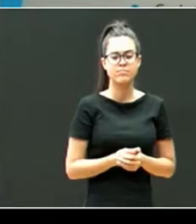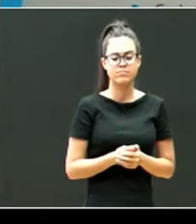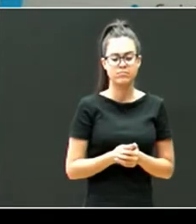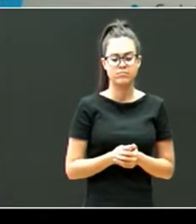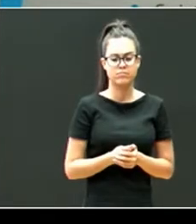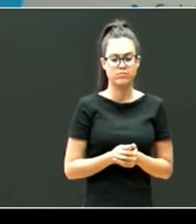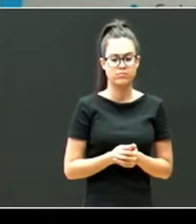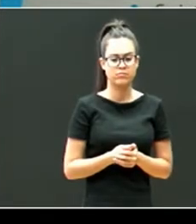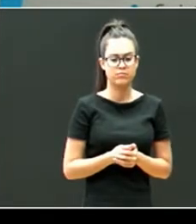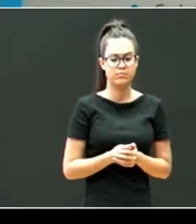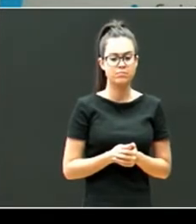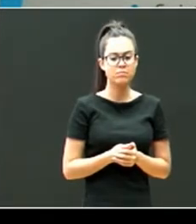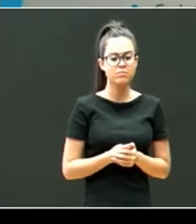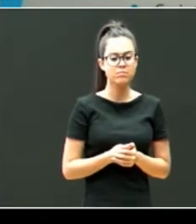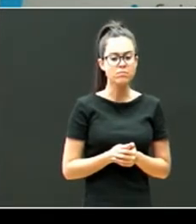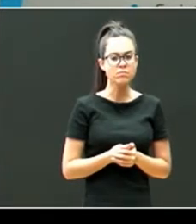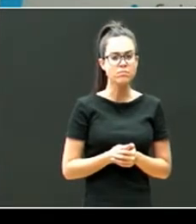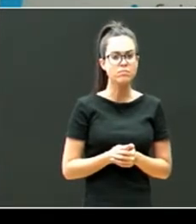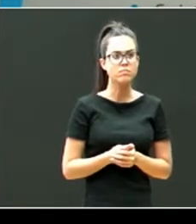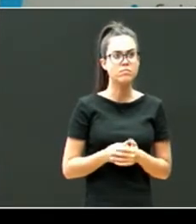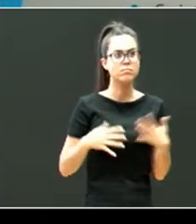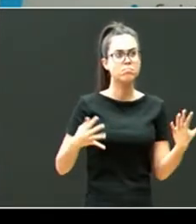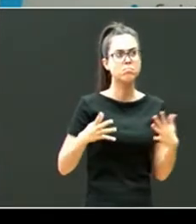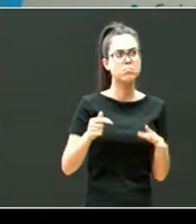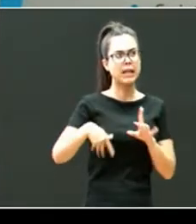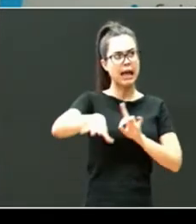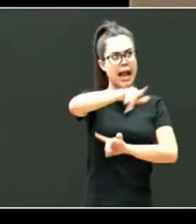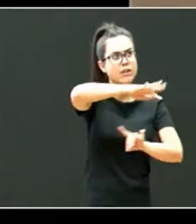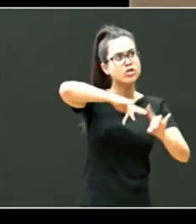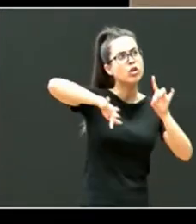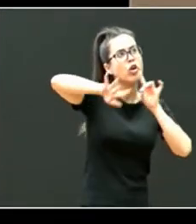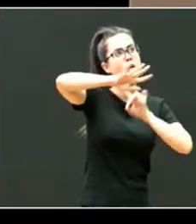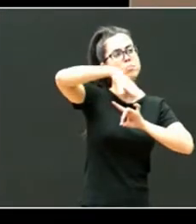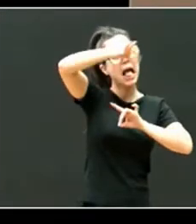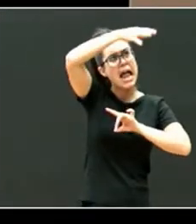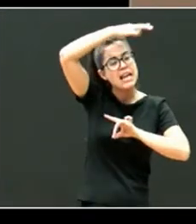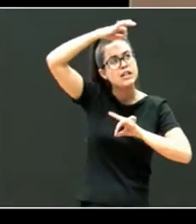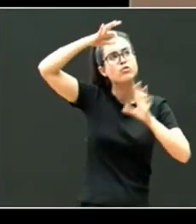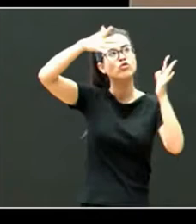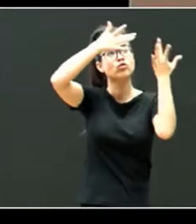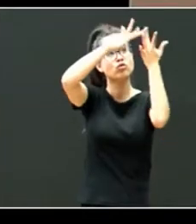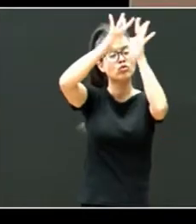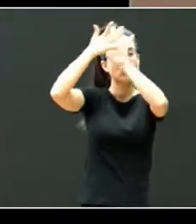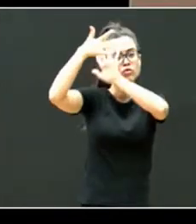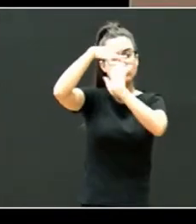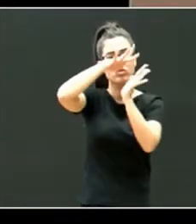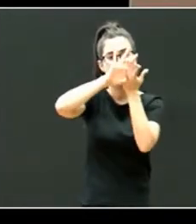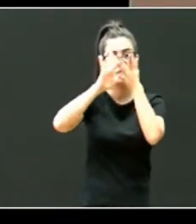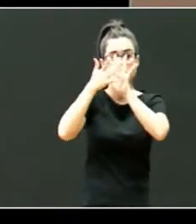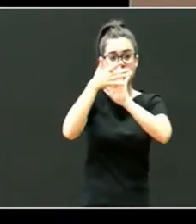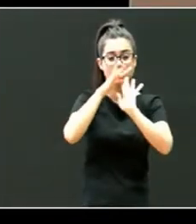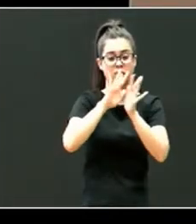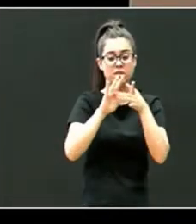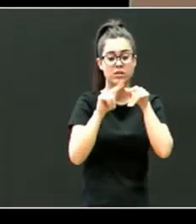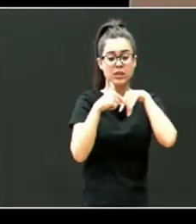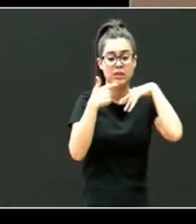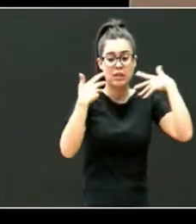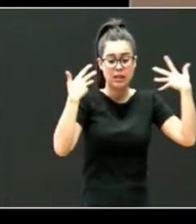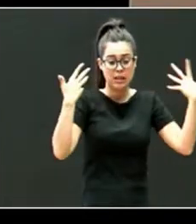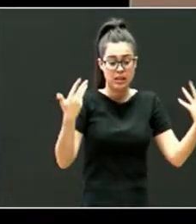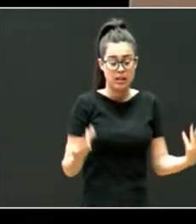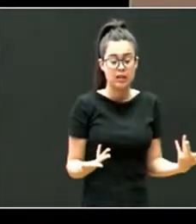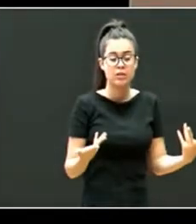vaya interconectando esas neuronas para que el seto quede podadito y cuando el seto queda podadito es que esas neuronas se han